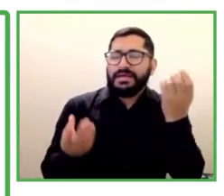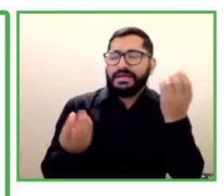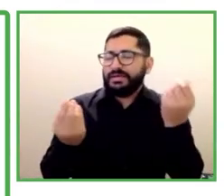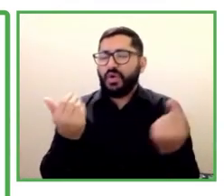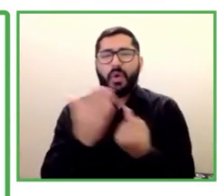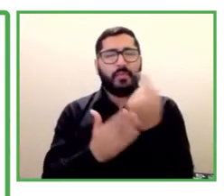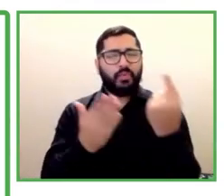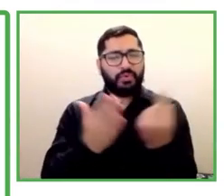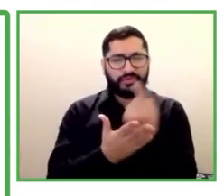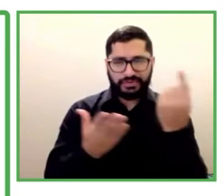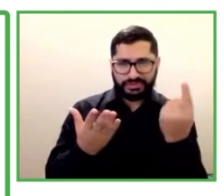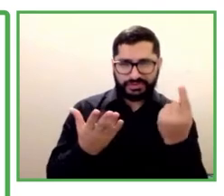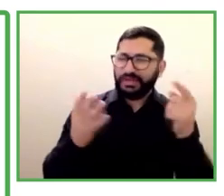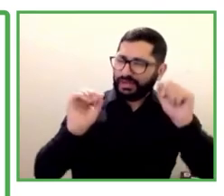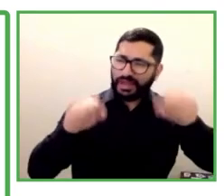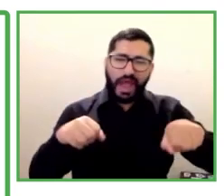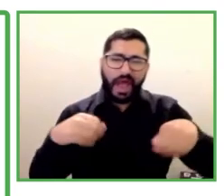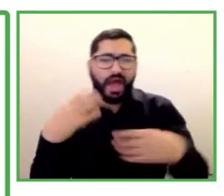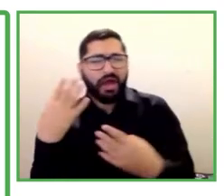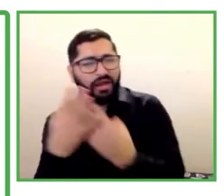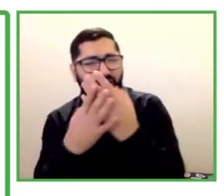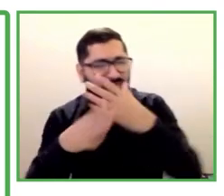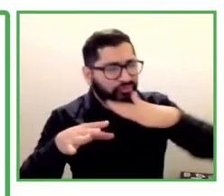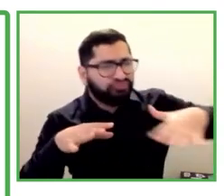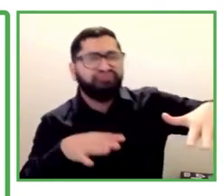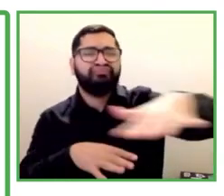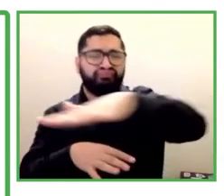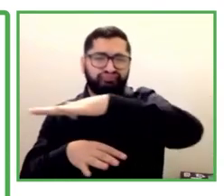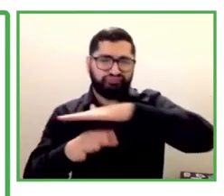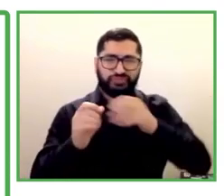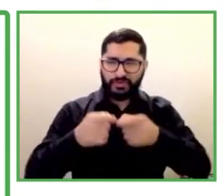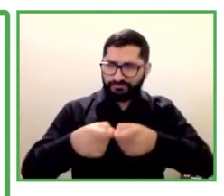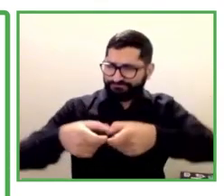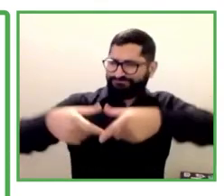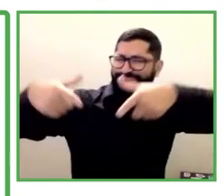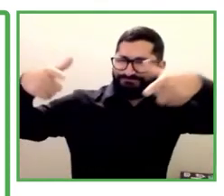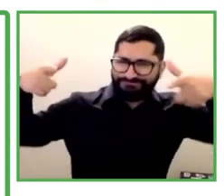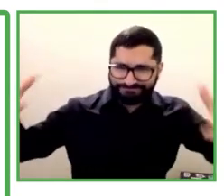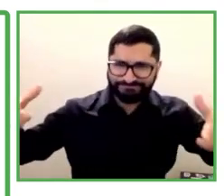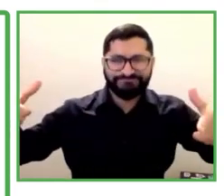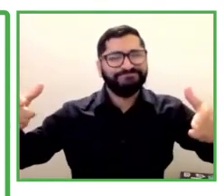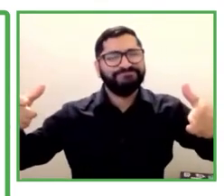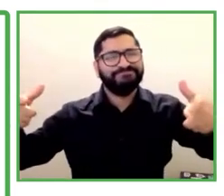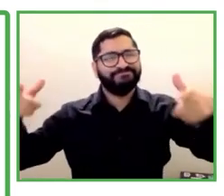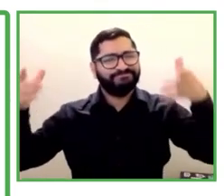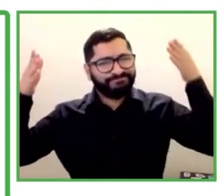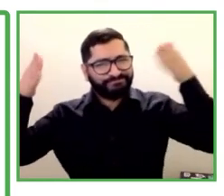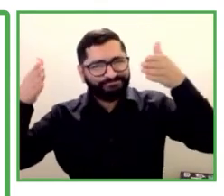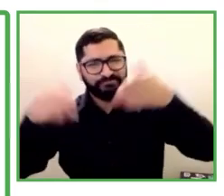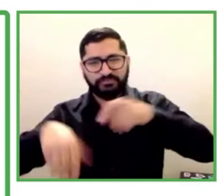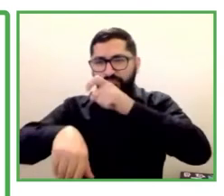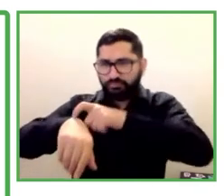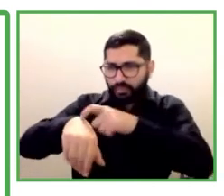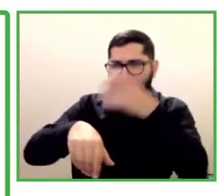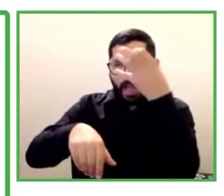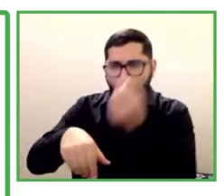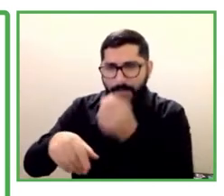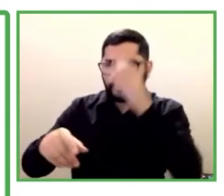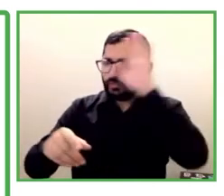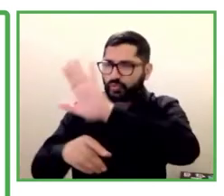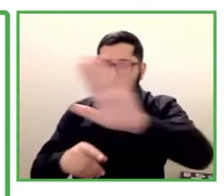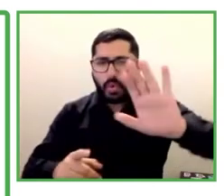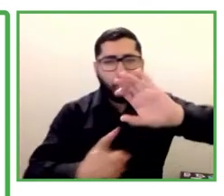disponibilidad de los eventos culturales y sistemas para que los voluntarios puedan ofrecer sus servicios en el área. De inclusión de